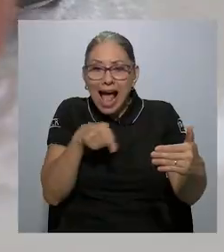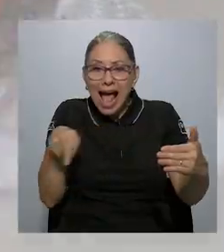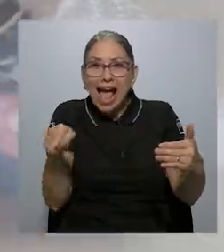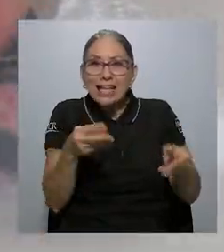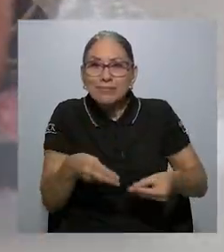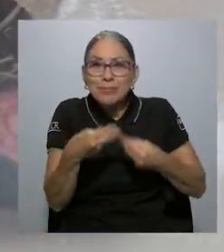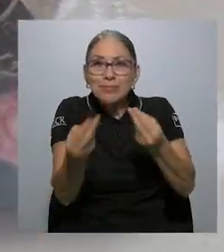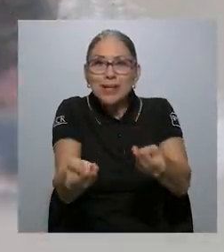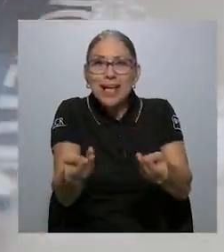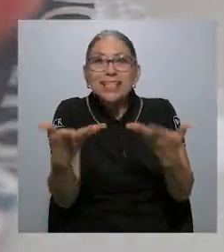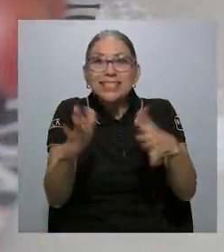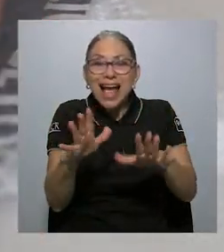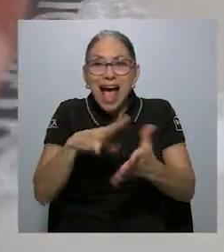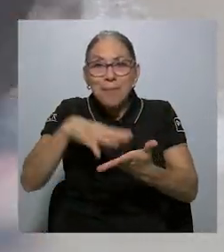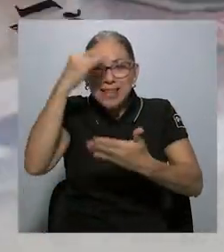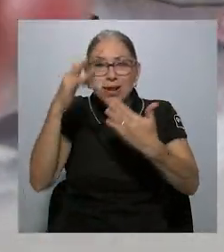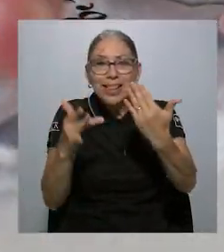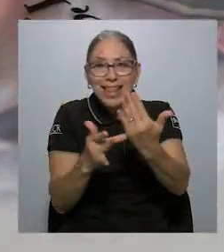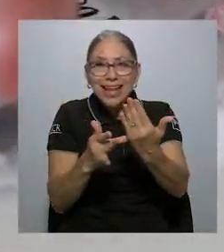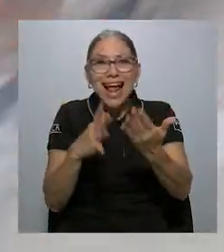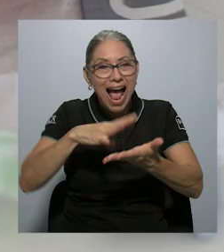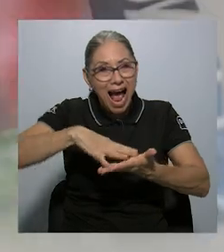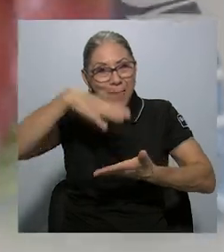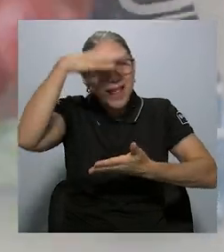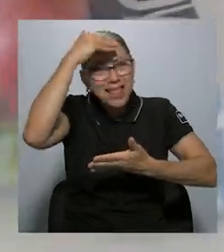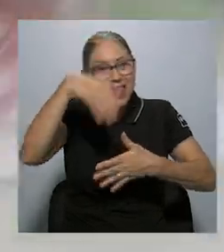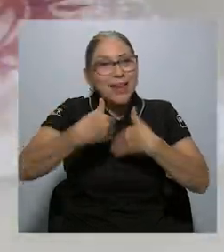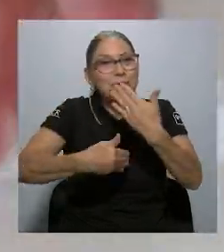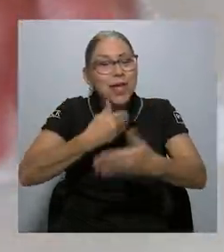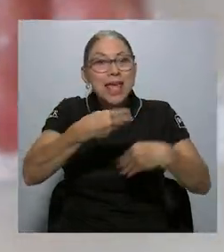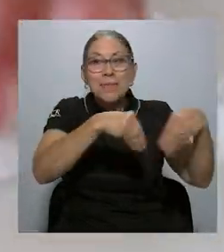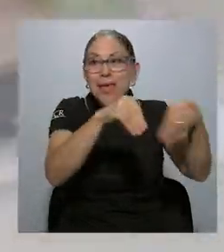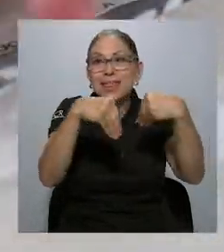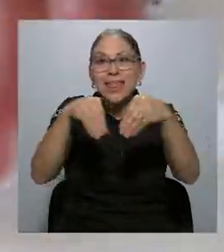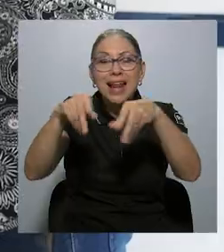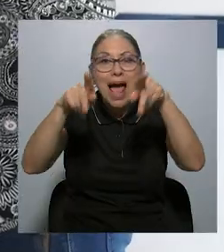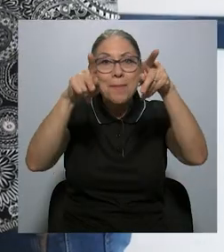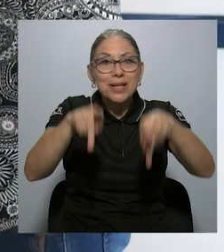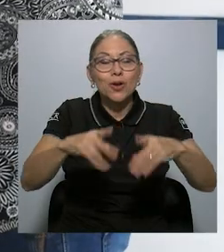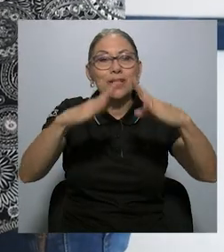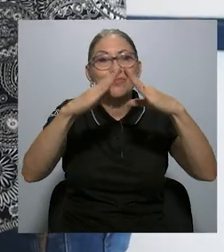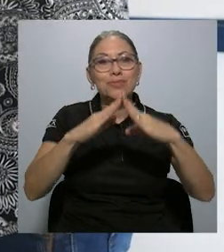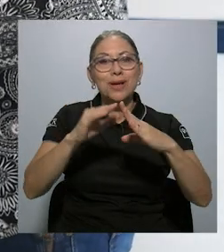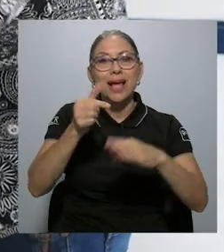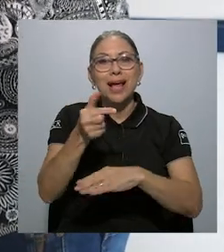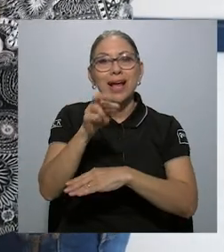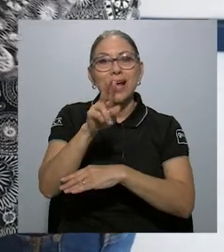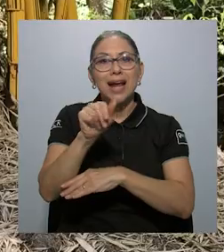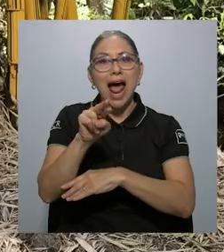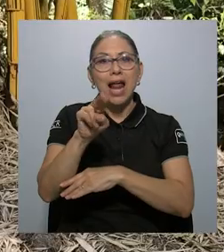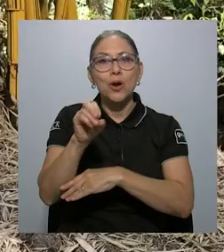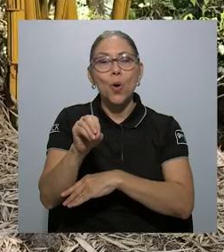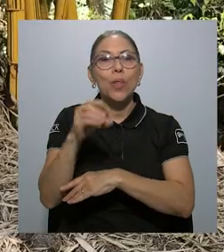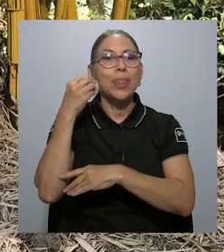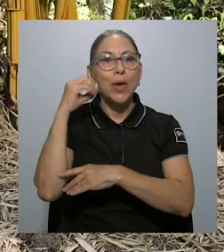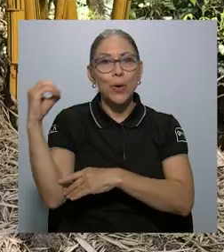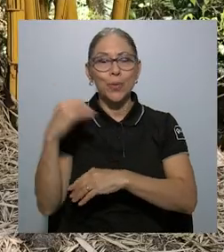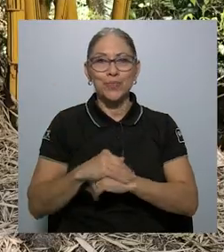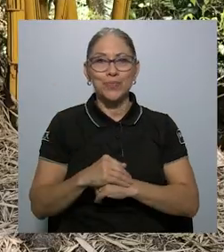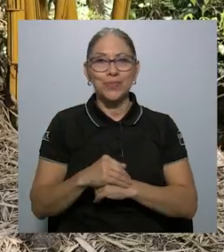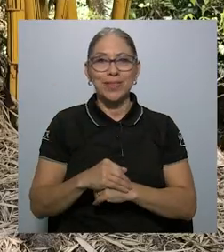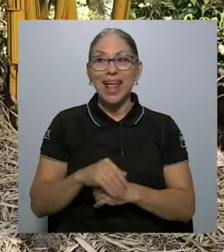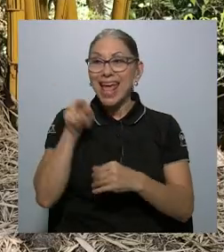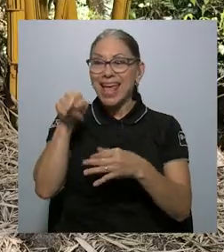aprendieron a cuidar sus productos y venderlos entre los mismos miembros de la comunidad de Granollor. Esa vinculación entre ellos ha sido